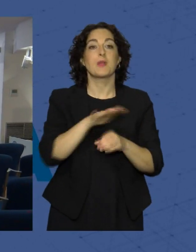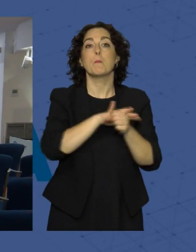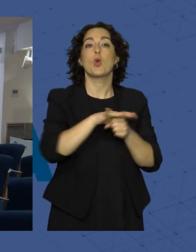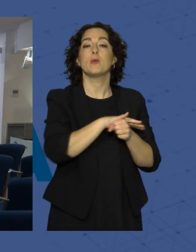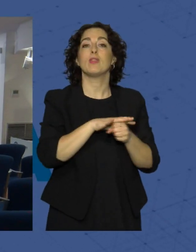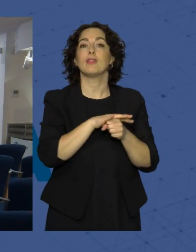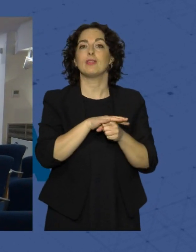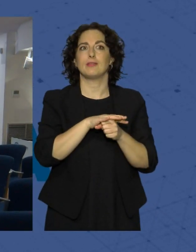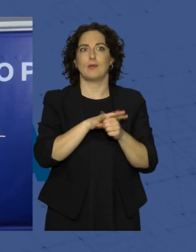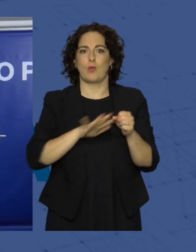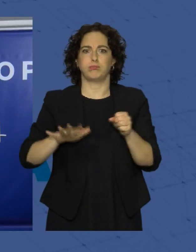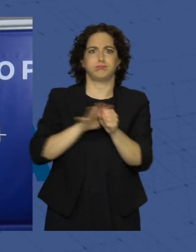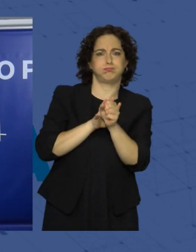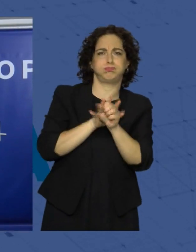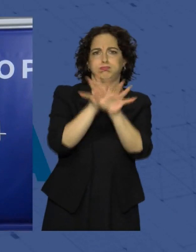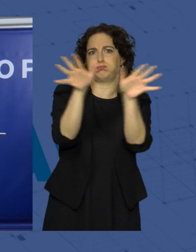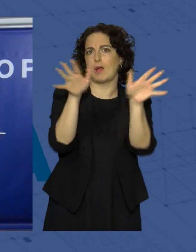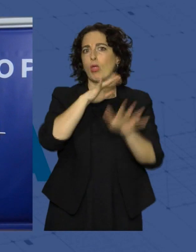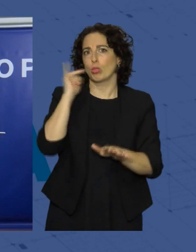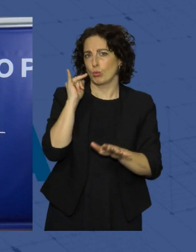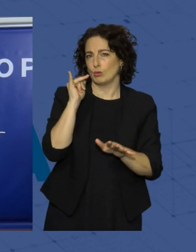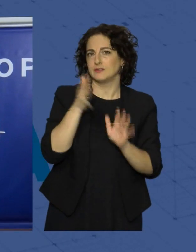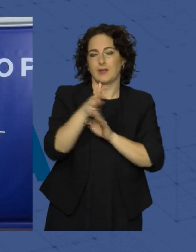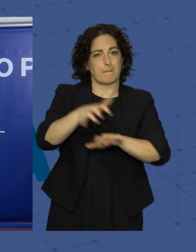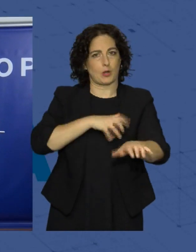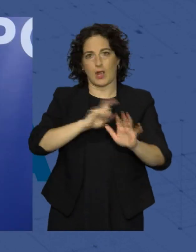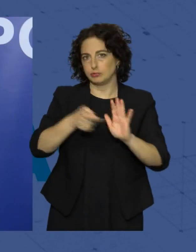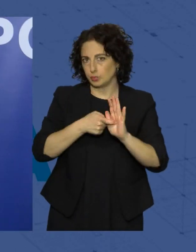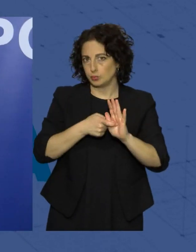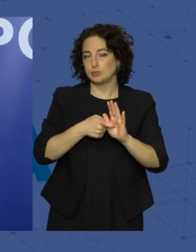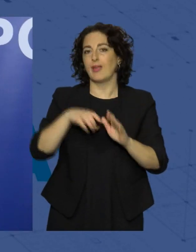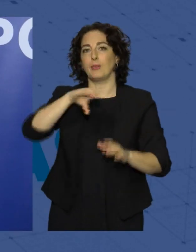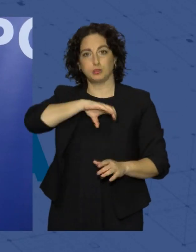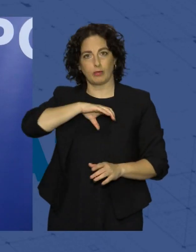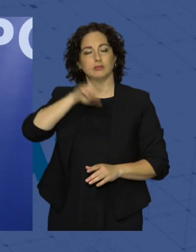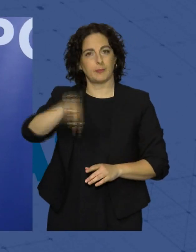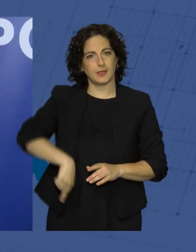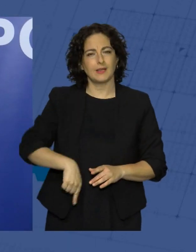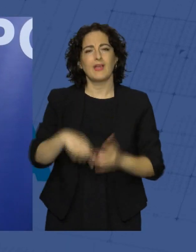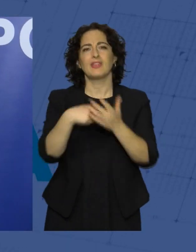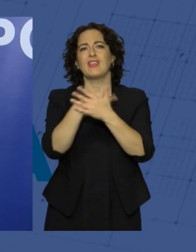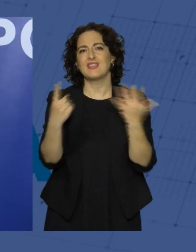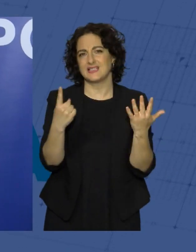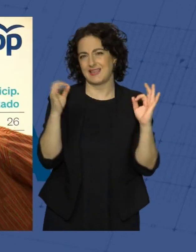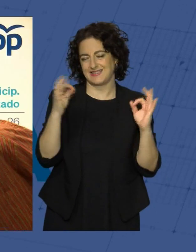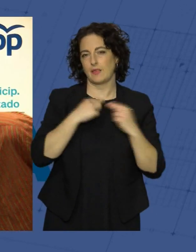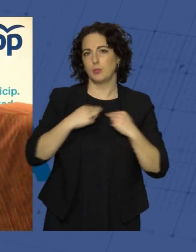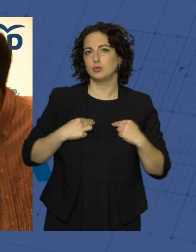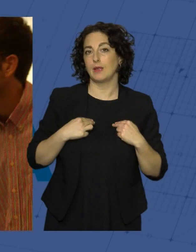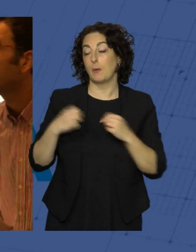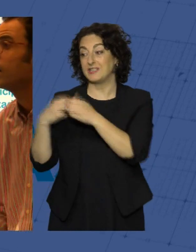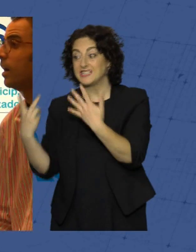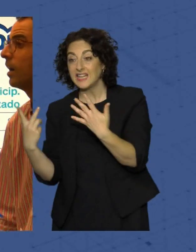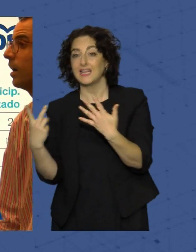tintado de azul del PP, lo que se traduce en una clara mayoría absoluta en la diputación, con 16 diputados de 27.